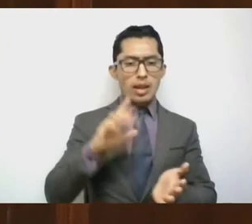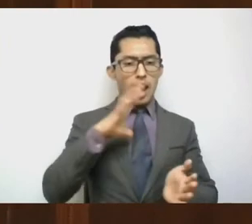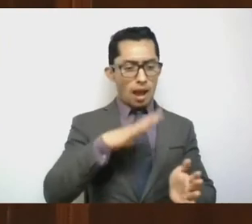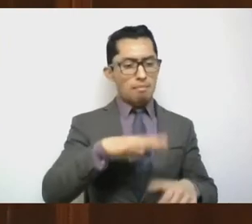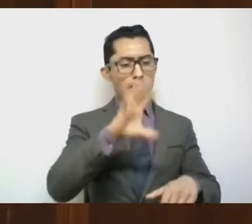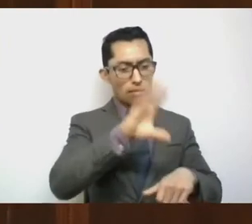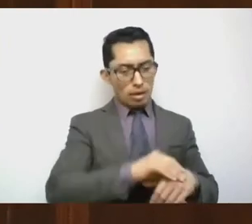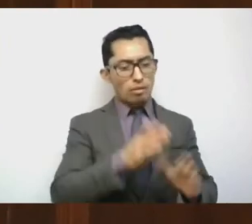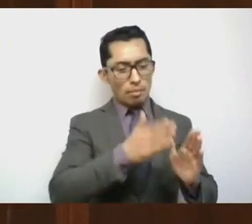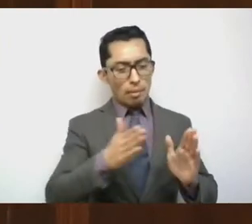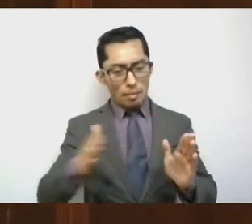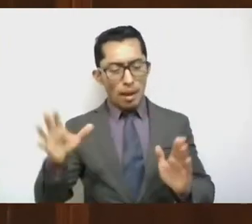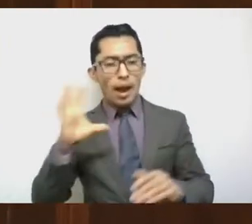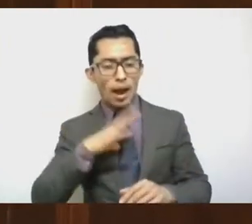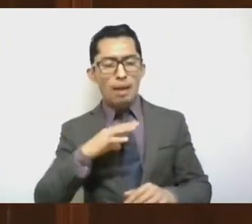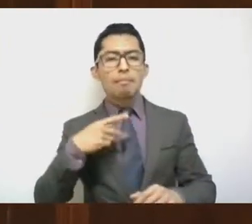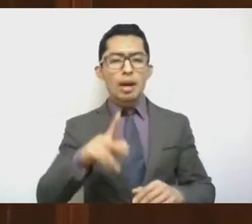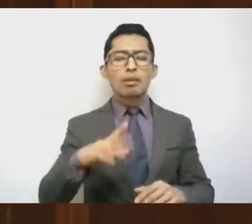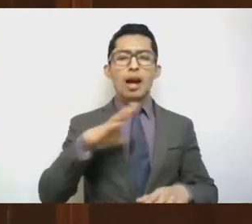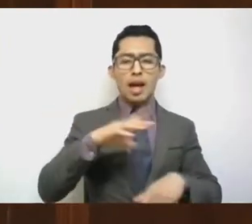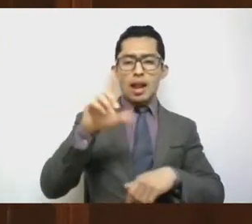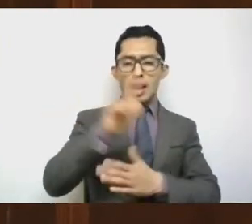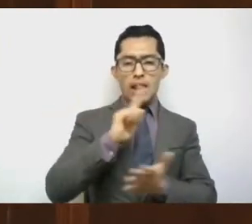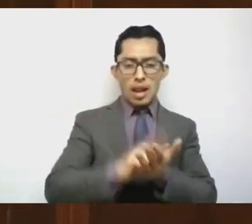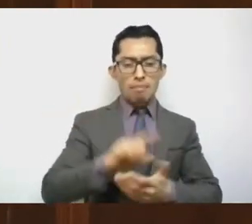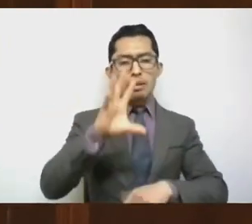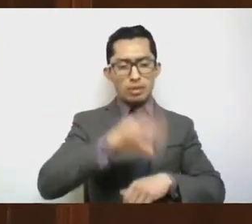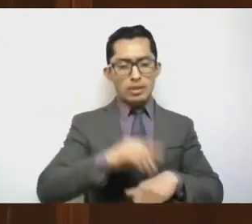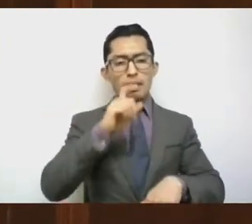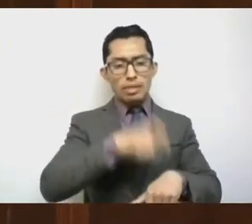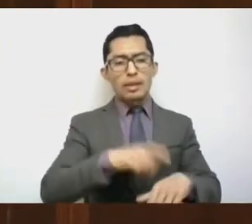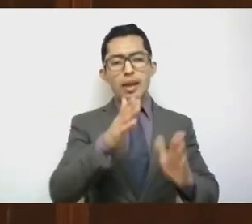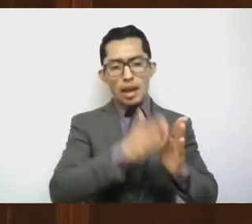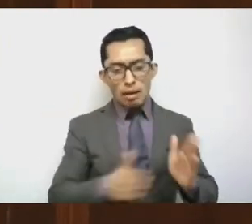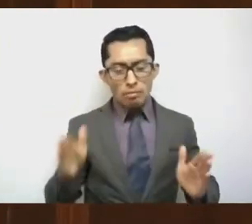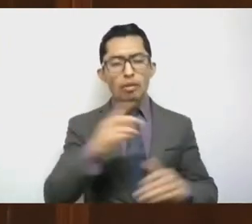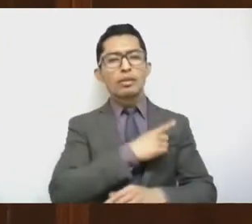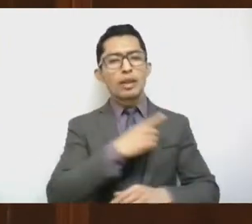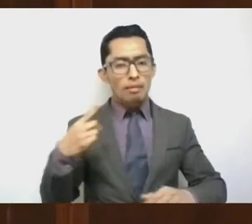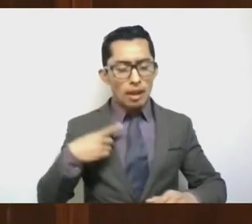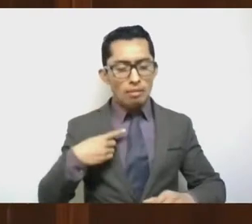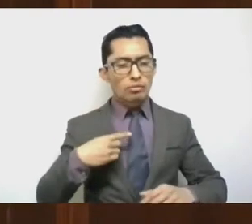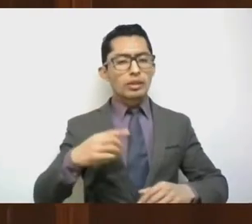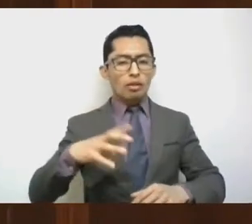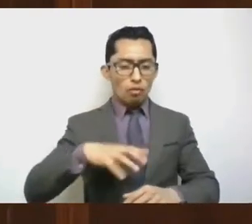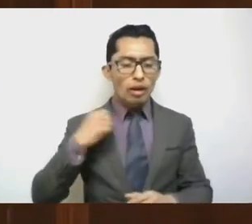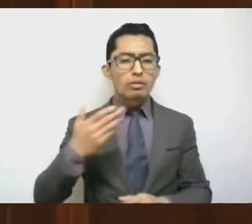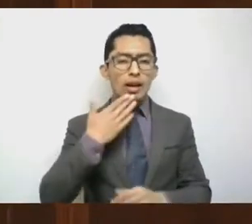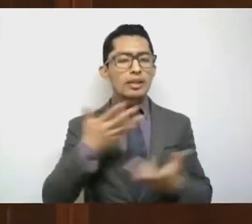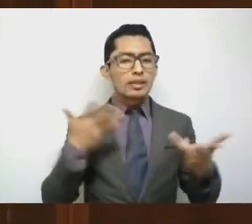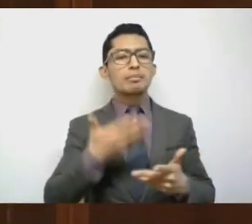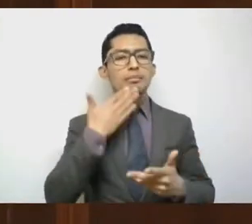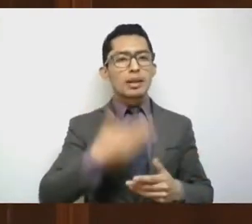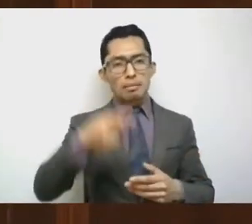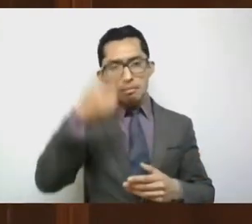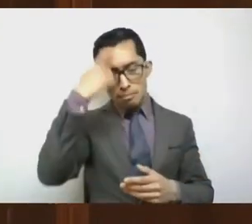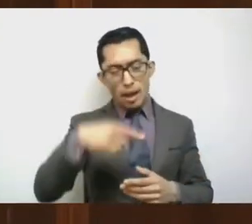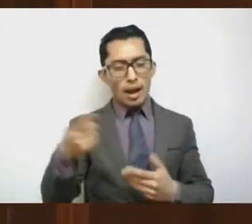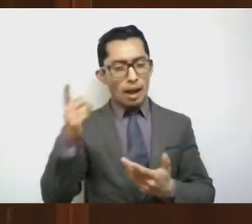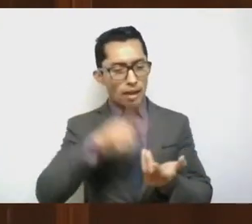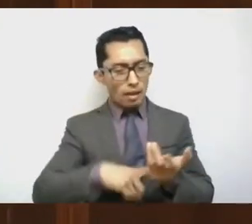Pero si estamos dentro del marco de la ley, tenemos que hacer el mejor de los esfuerzos para hacer una revisión a fondo